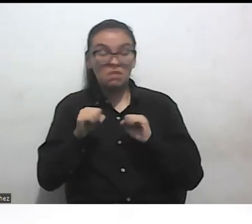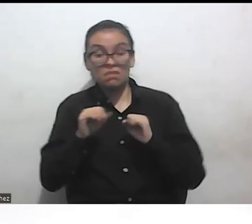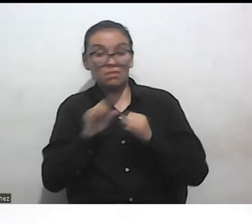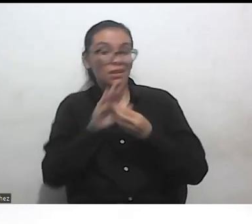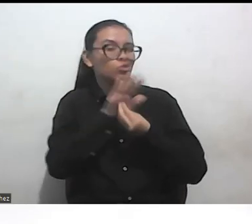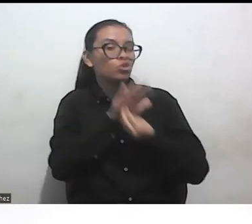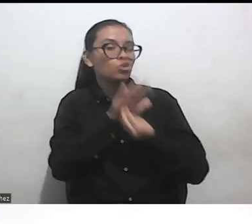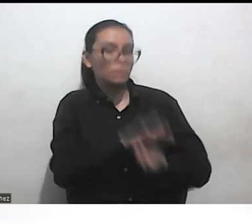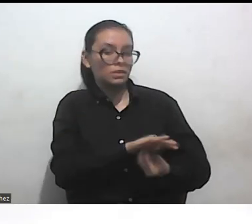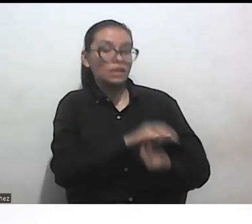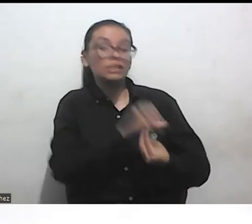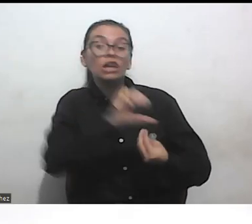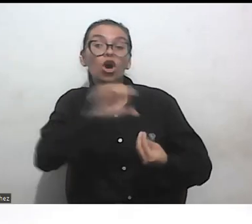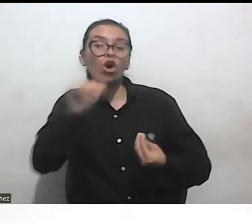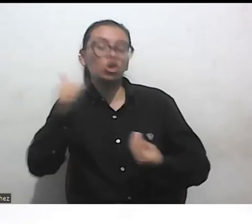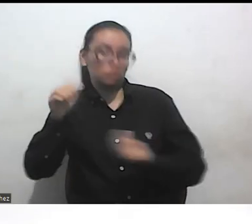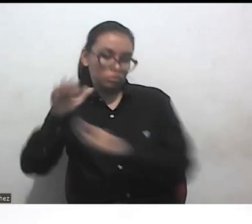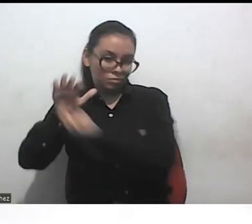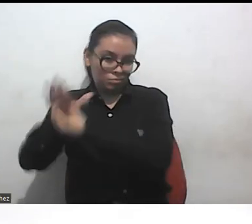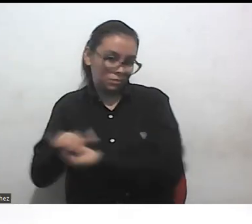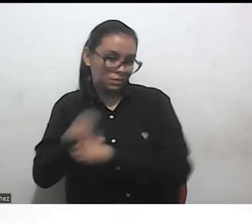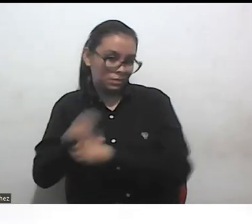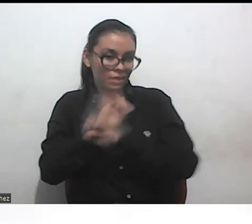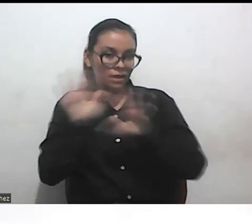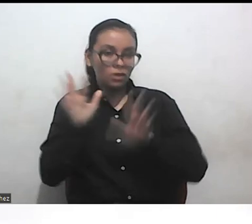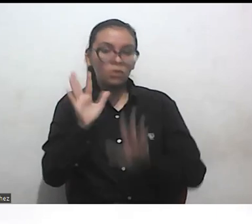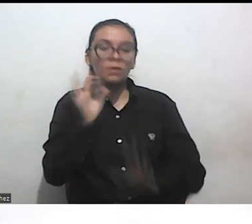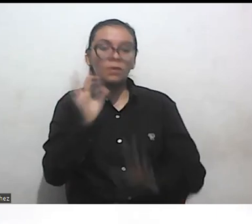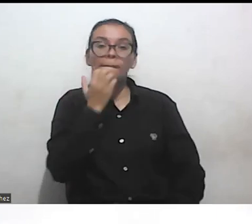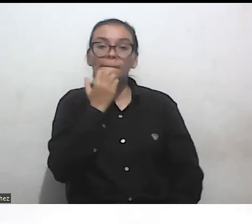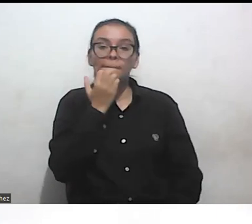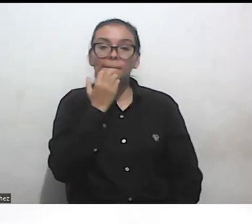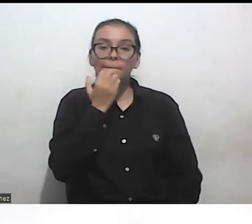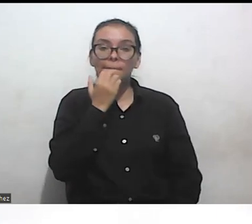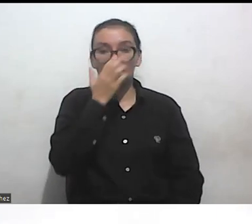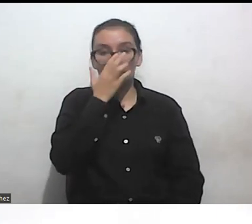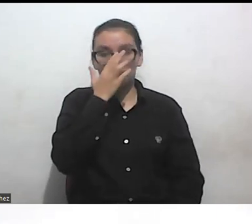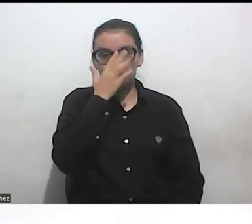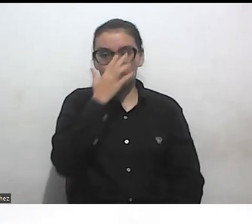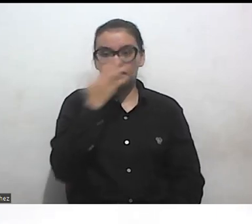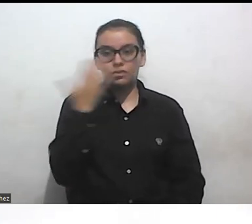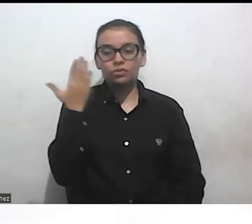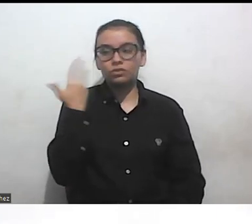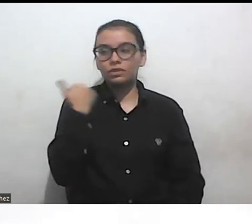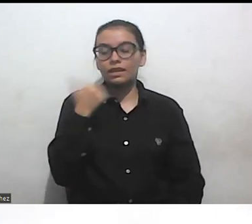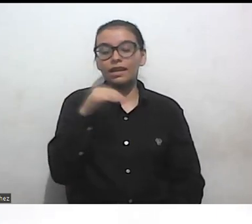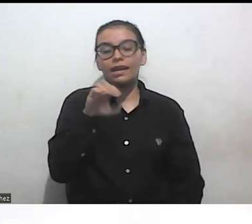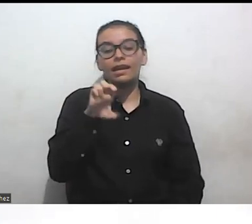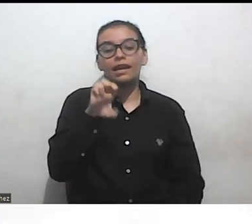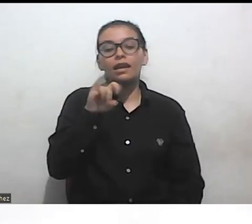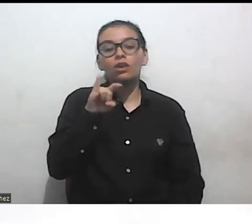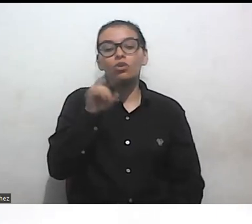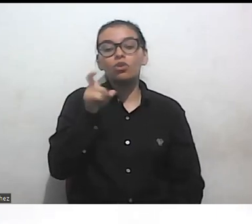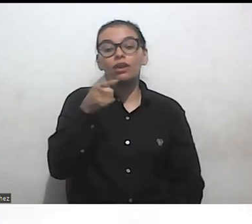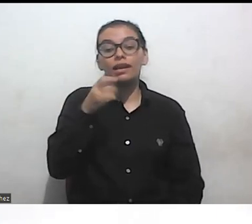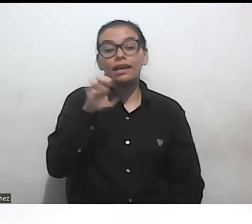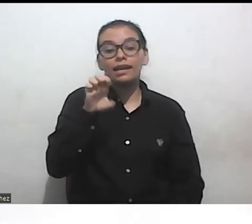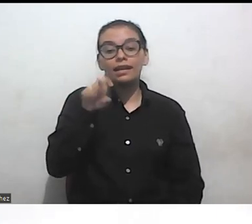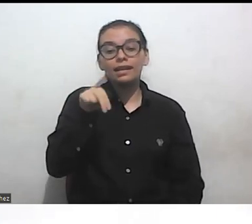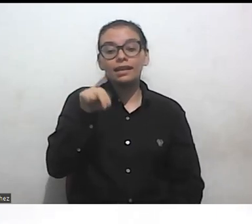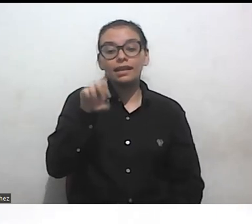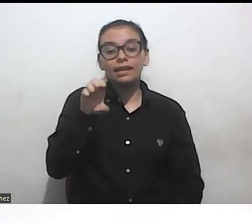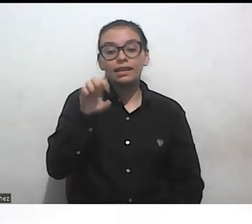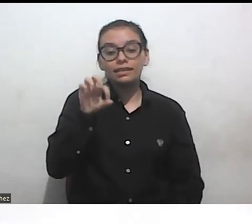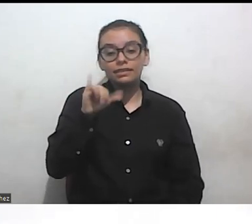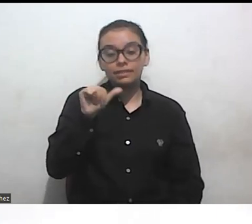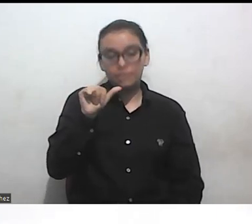tipos de opresión clarísimo por ejemplo la eugenesia ha sido utilizada y en